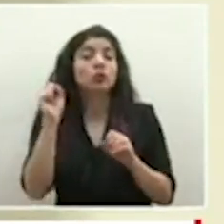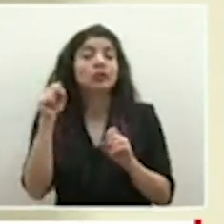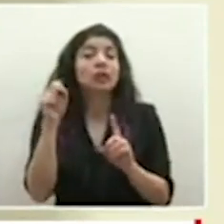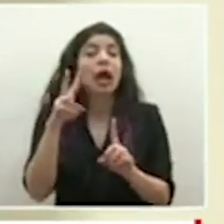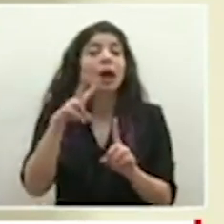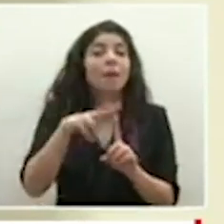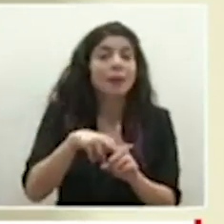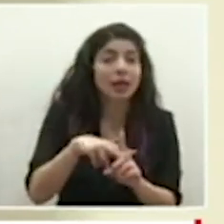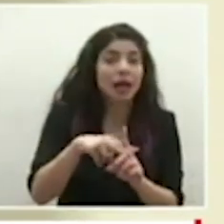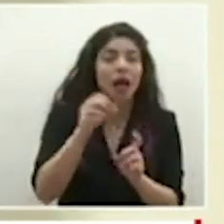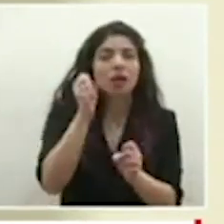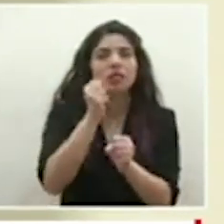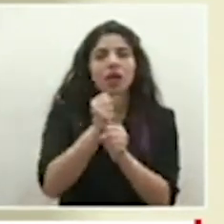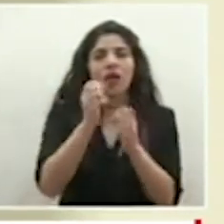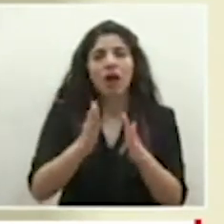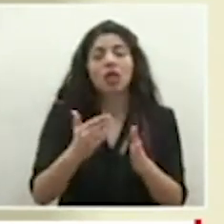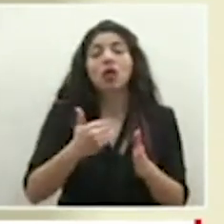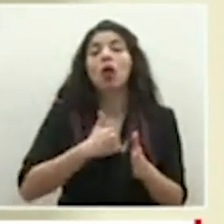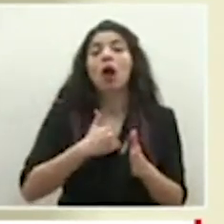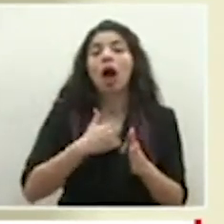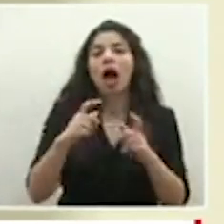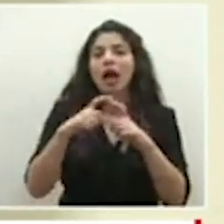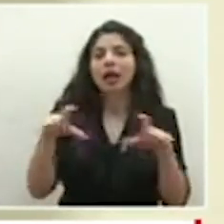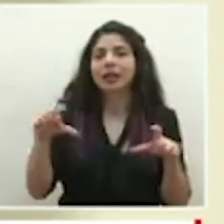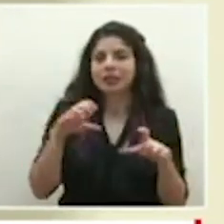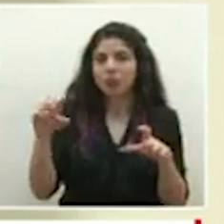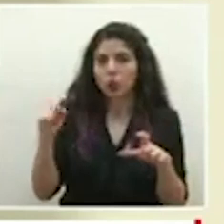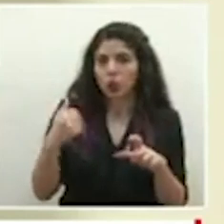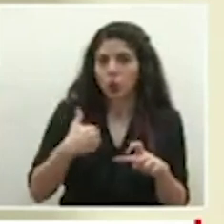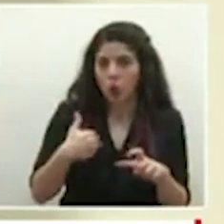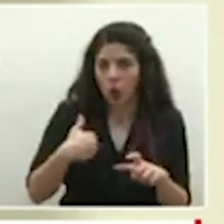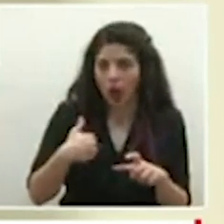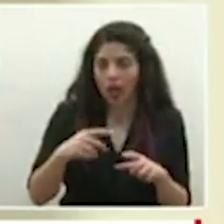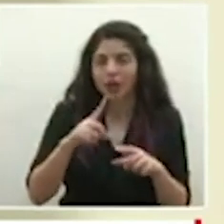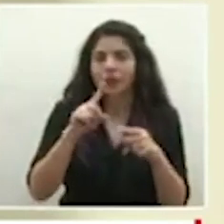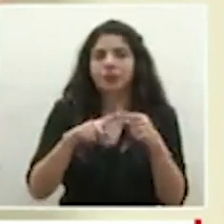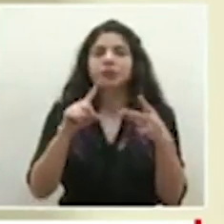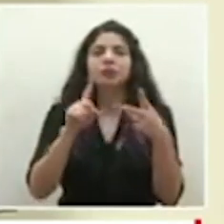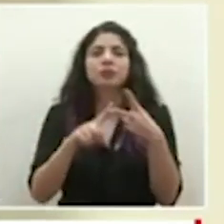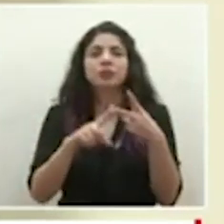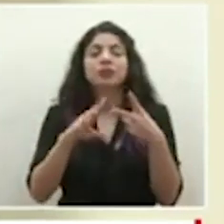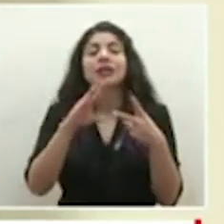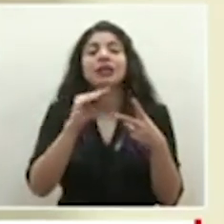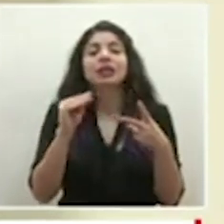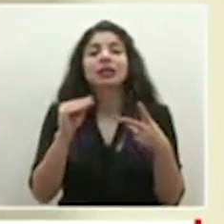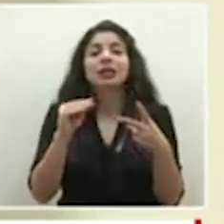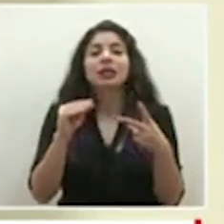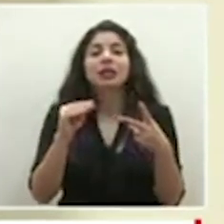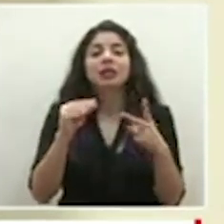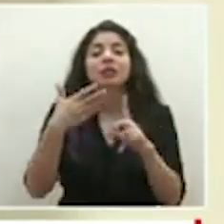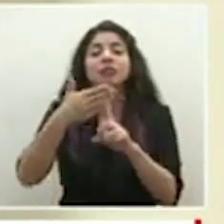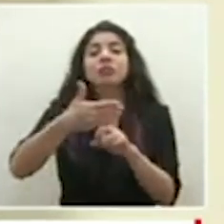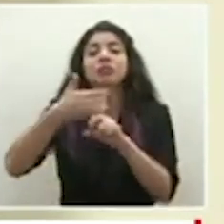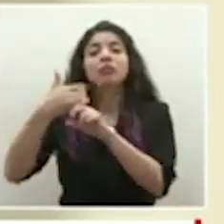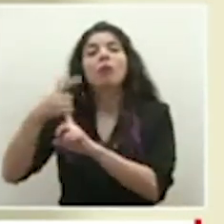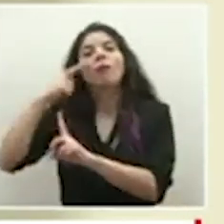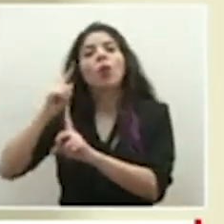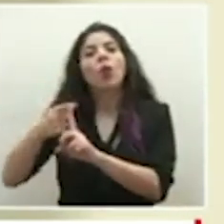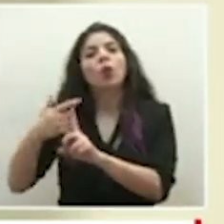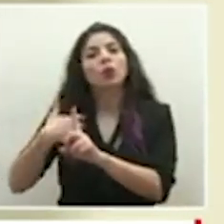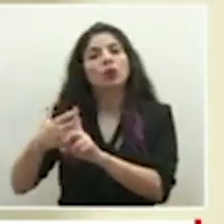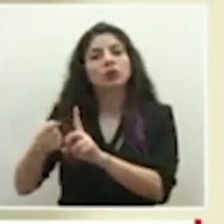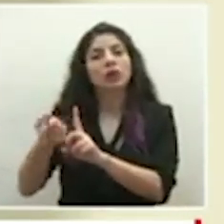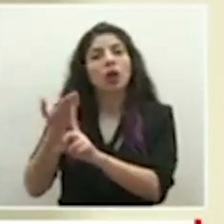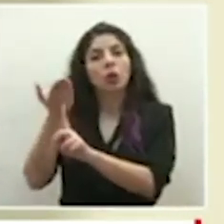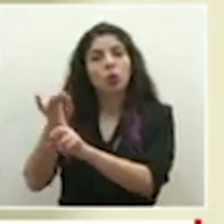trabajadores que están asegurados y que son aislados por orden sanitaria.